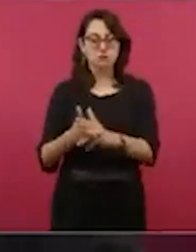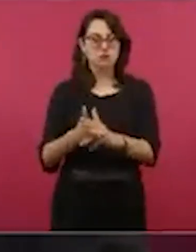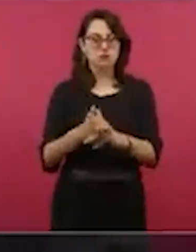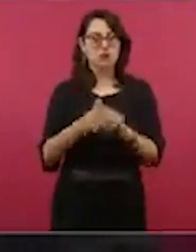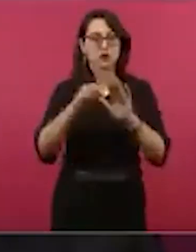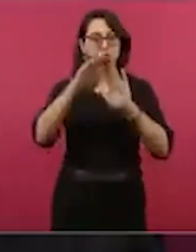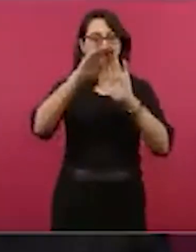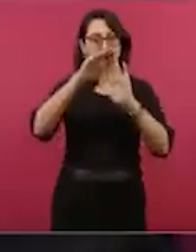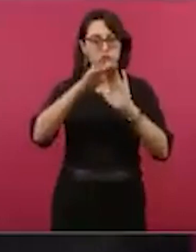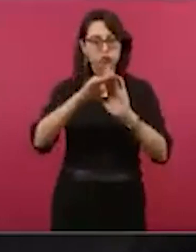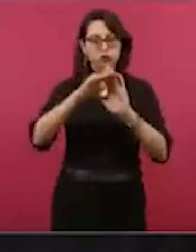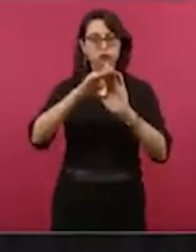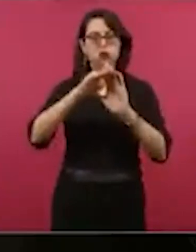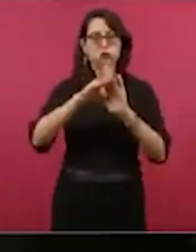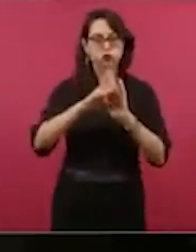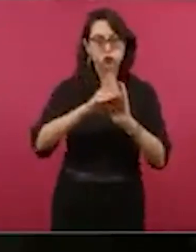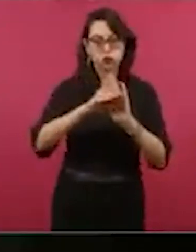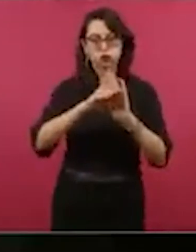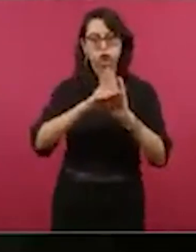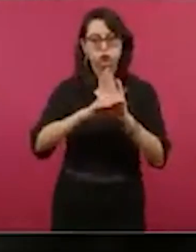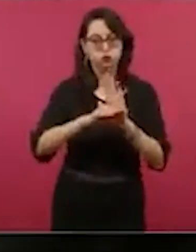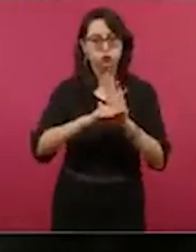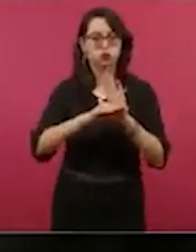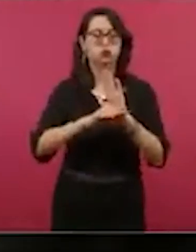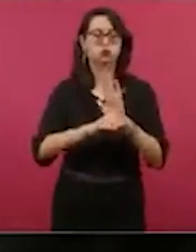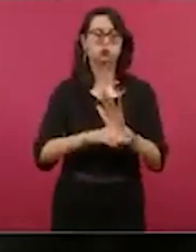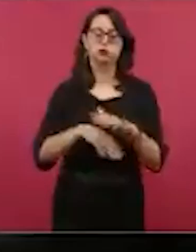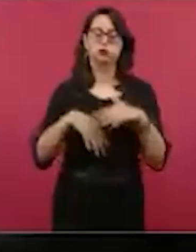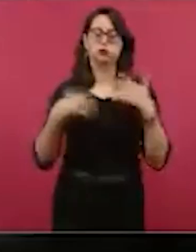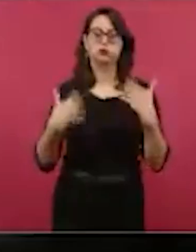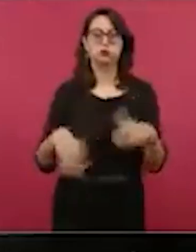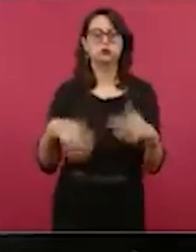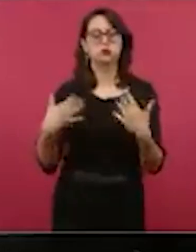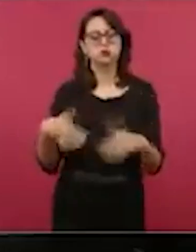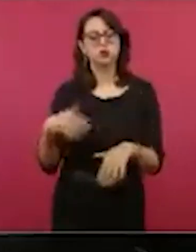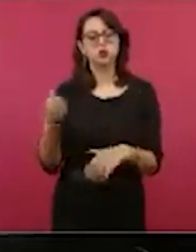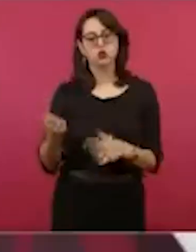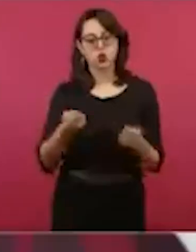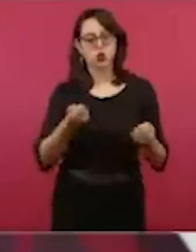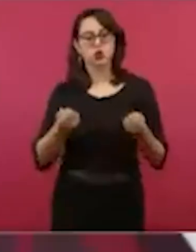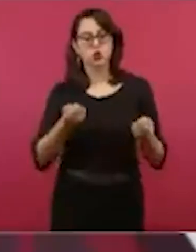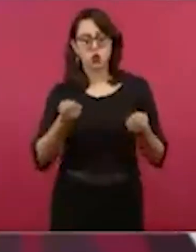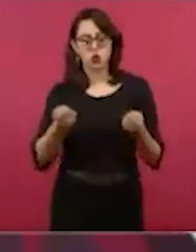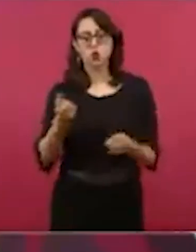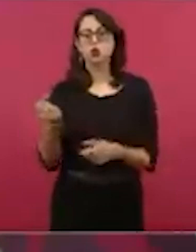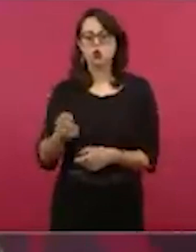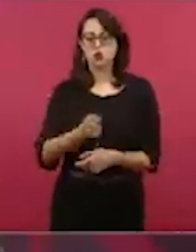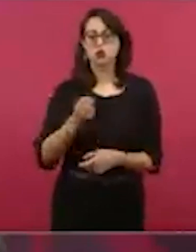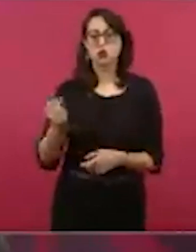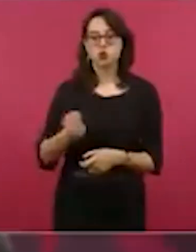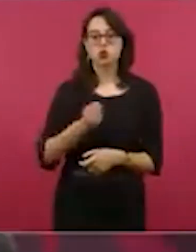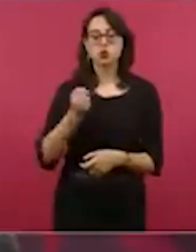estimamos que desde que llegamos al gobierno